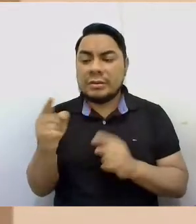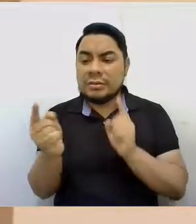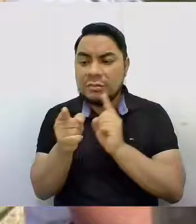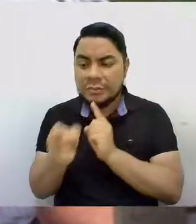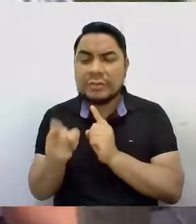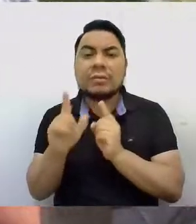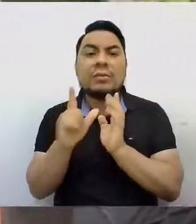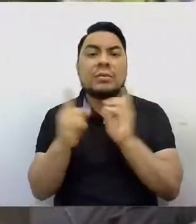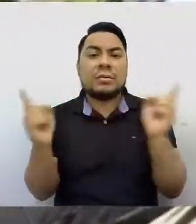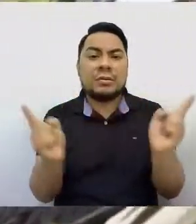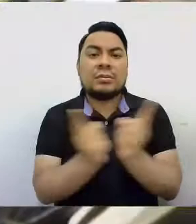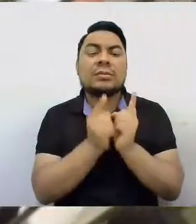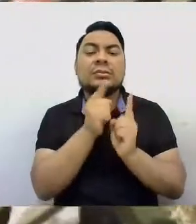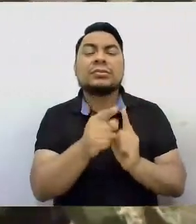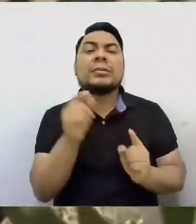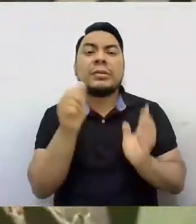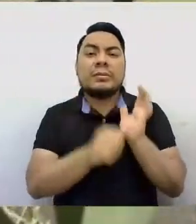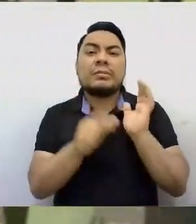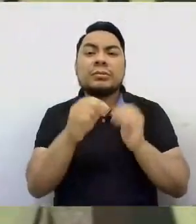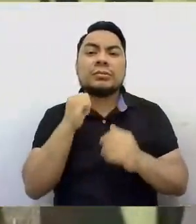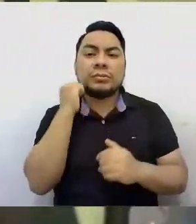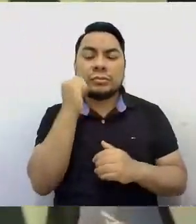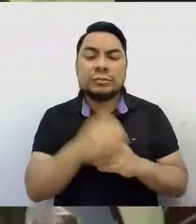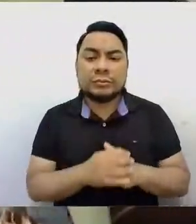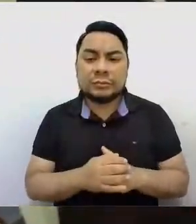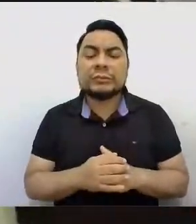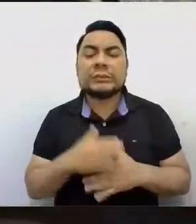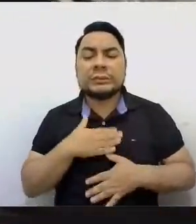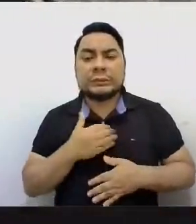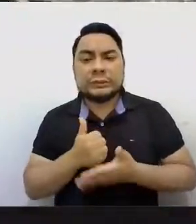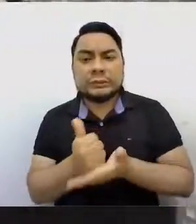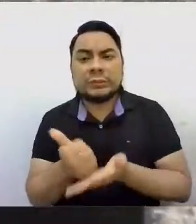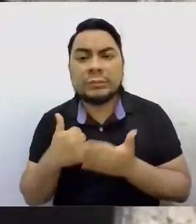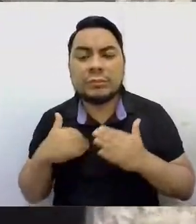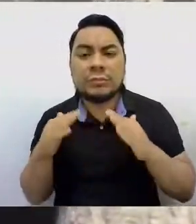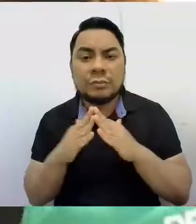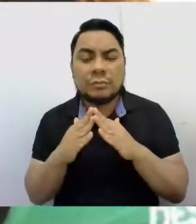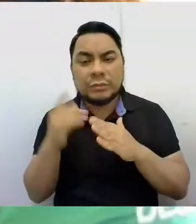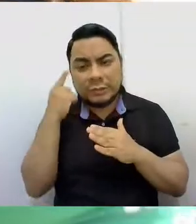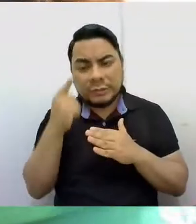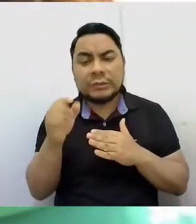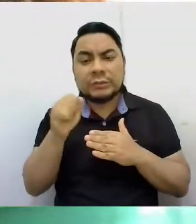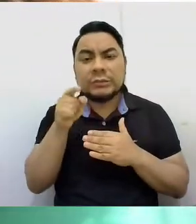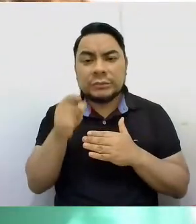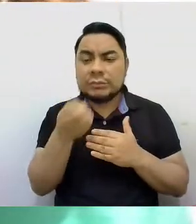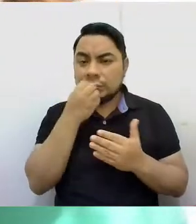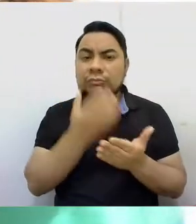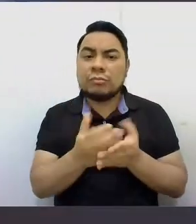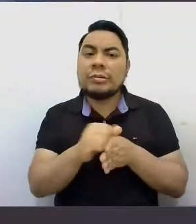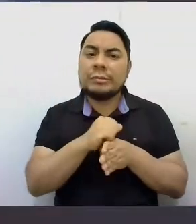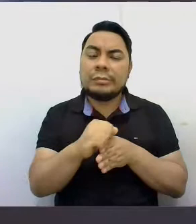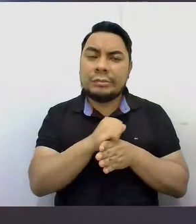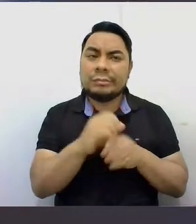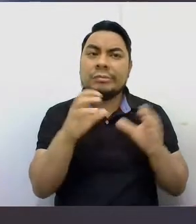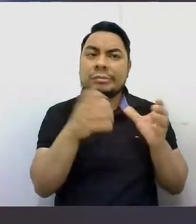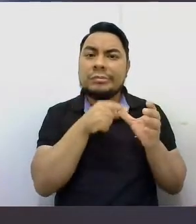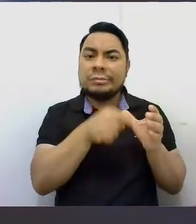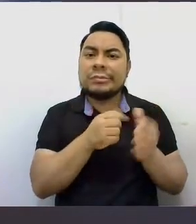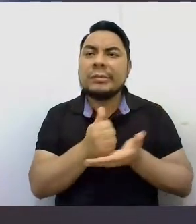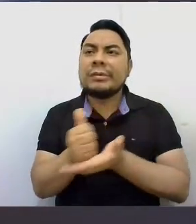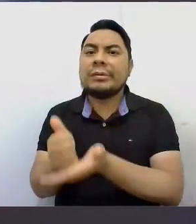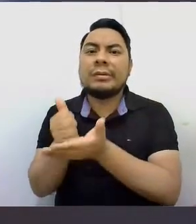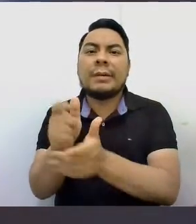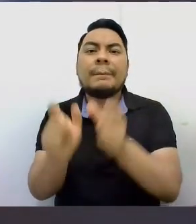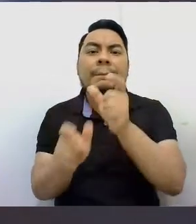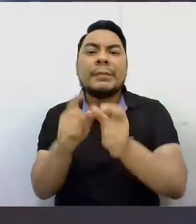sus sobrinos. La iniciativa humana del municipio ha sido reconocida como una buena práctica gubernamental en los reconocidos